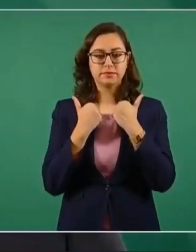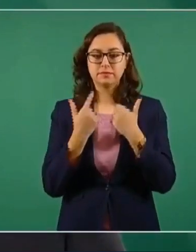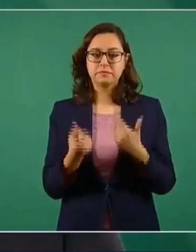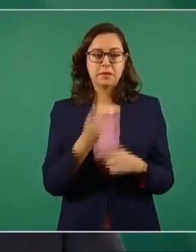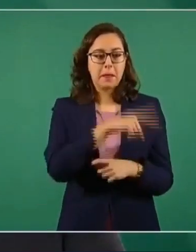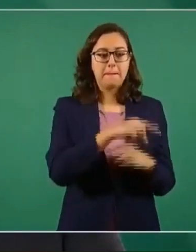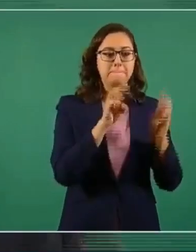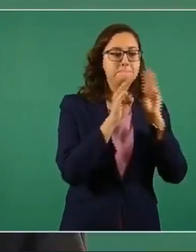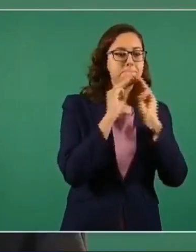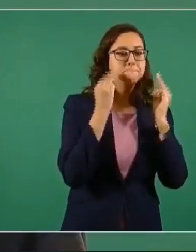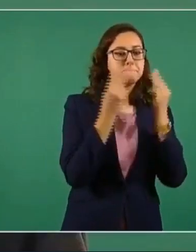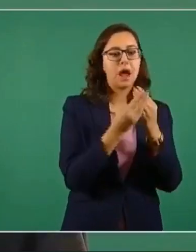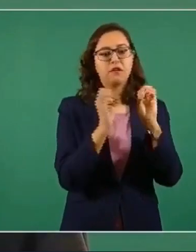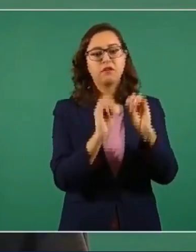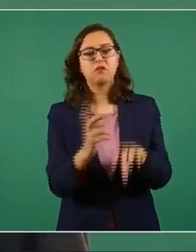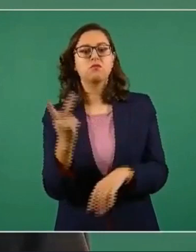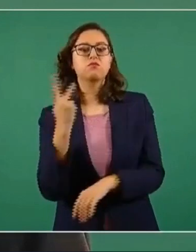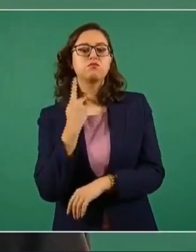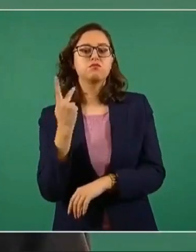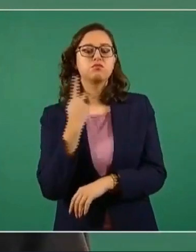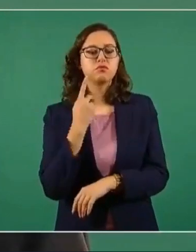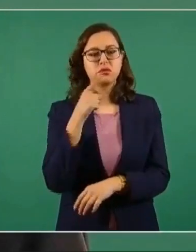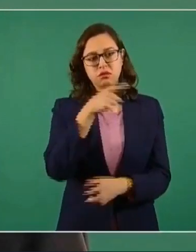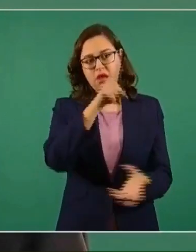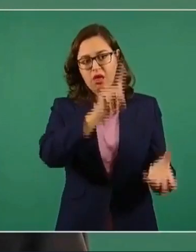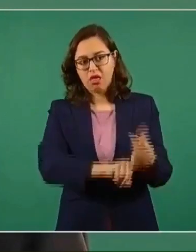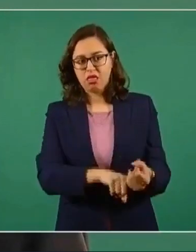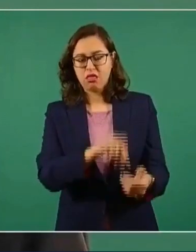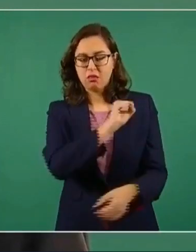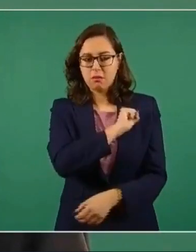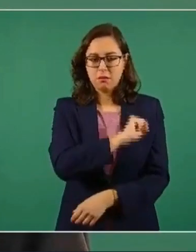o de la delincuencia organizada.